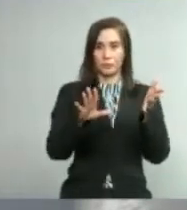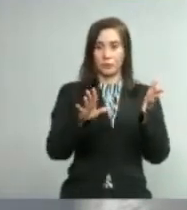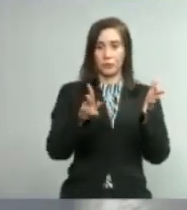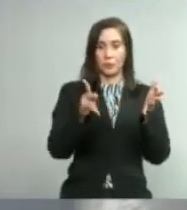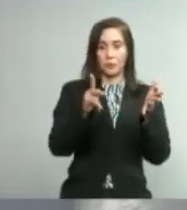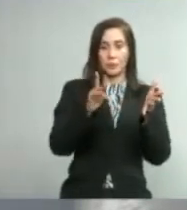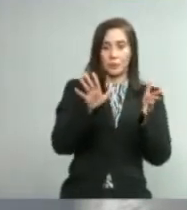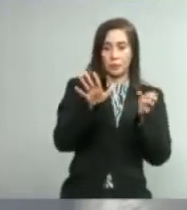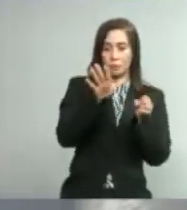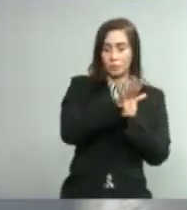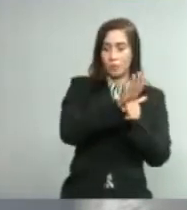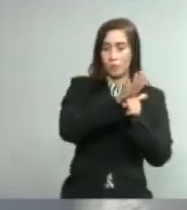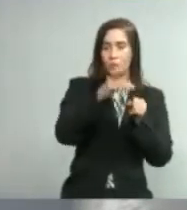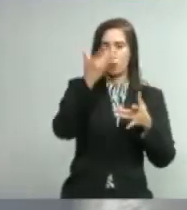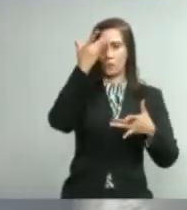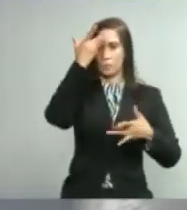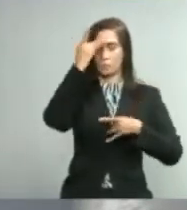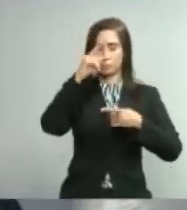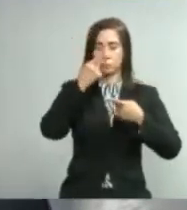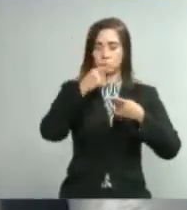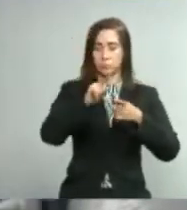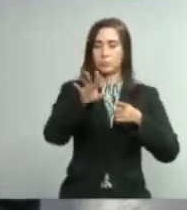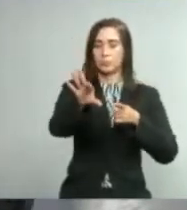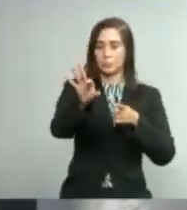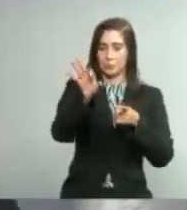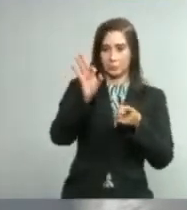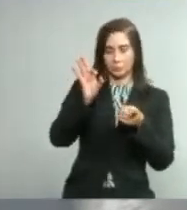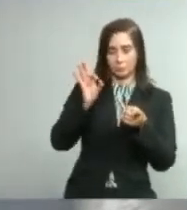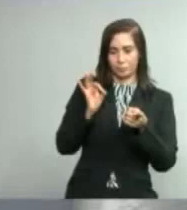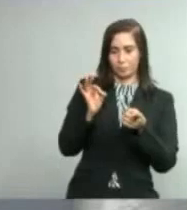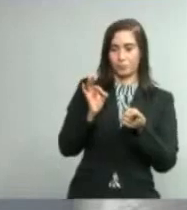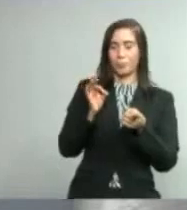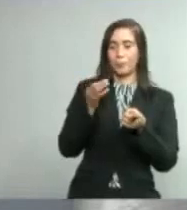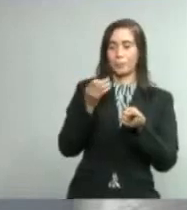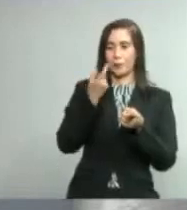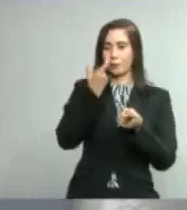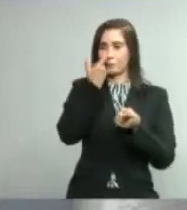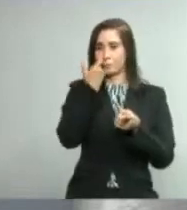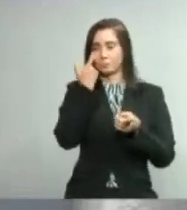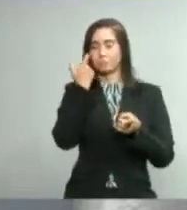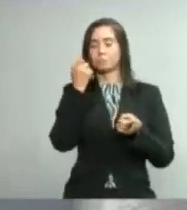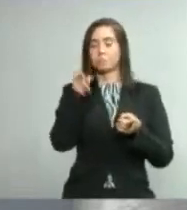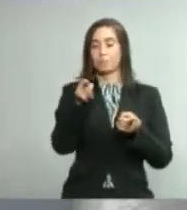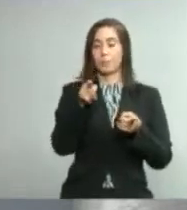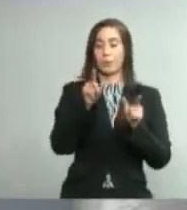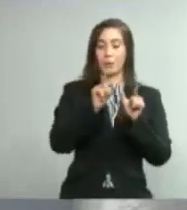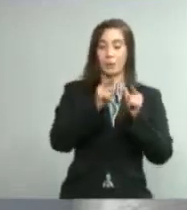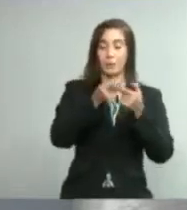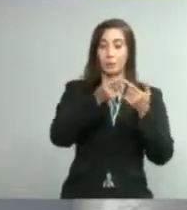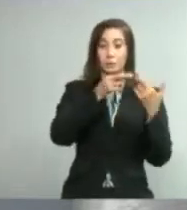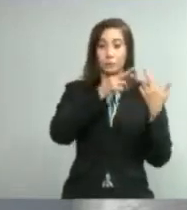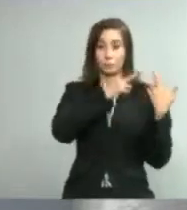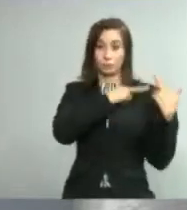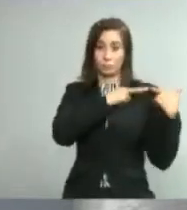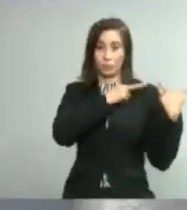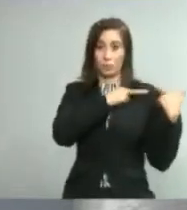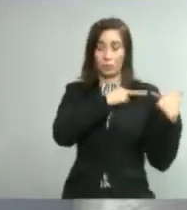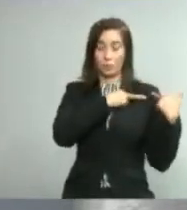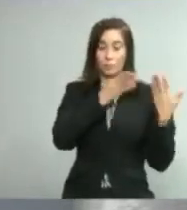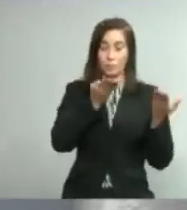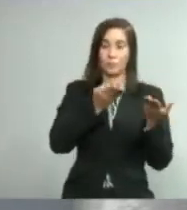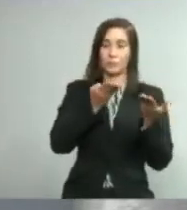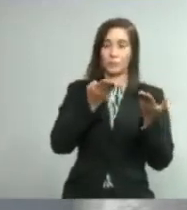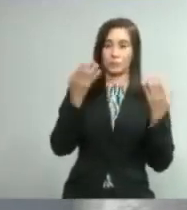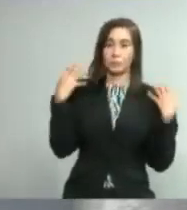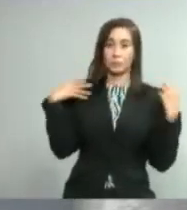puesto en el portal y el cual será la guía que seguirán los epidemiólogos y el sector salud